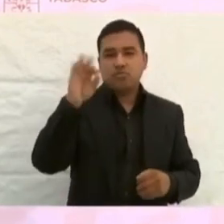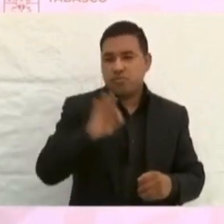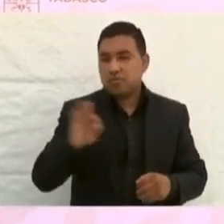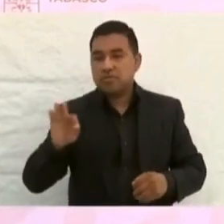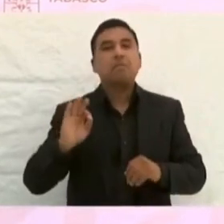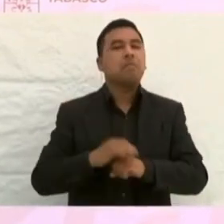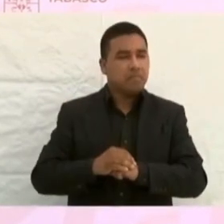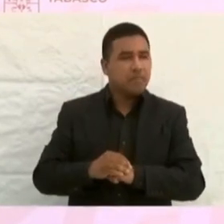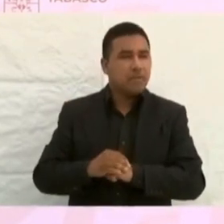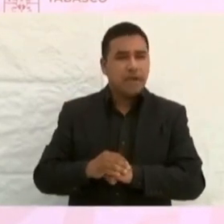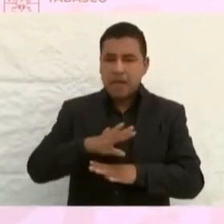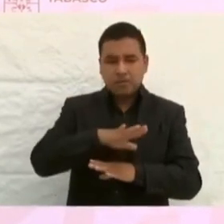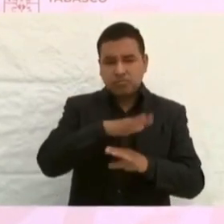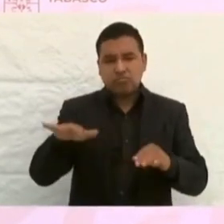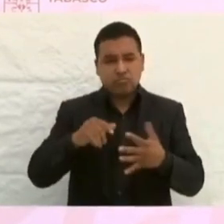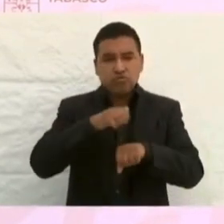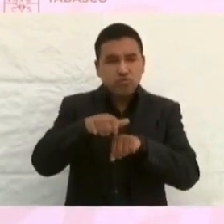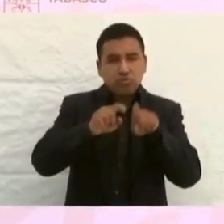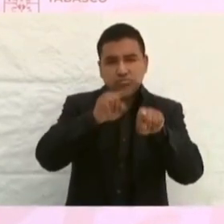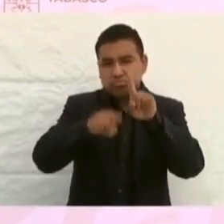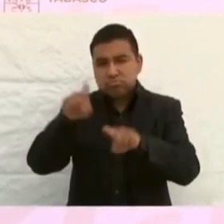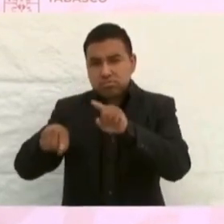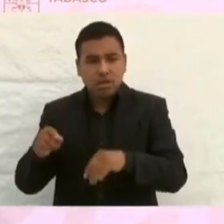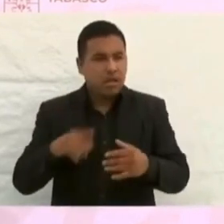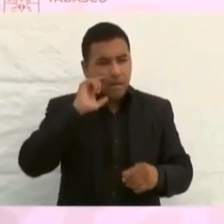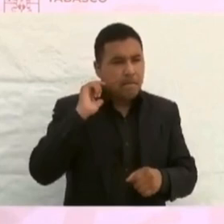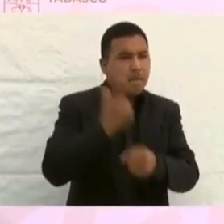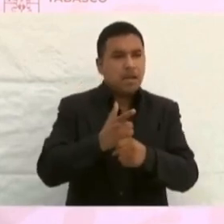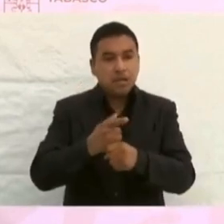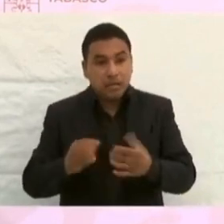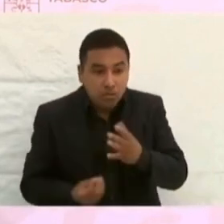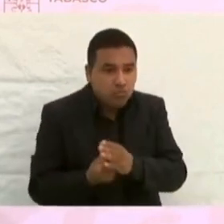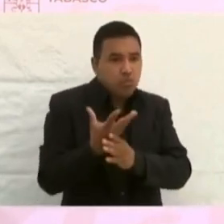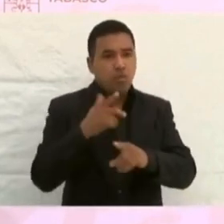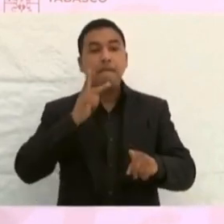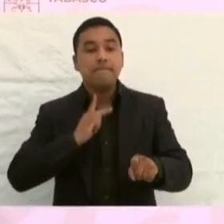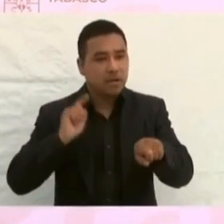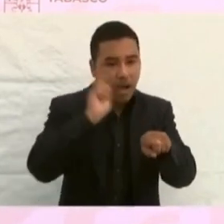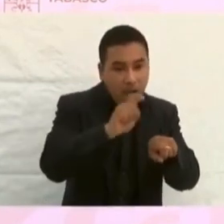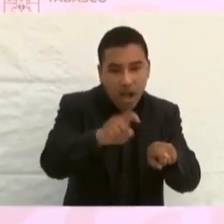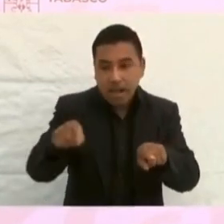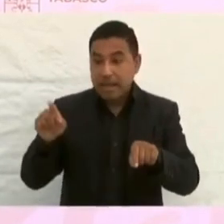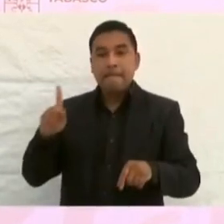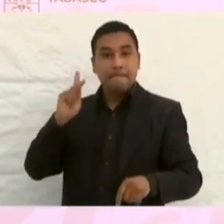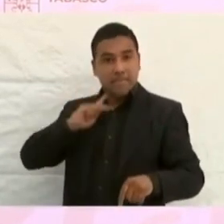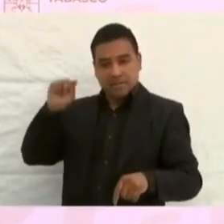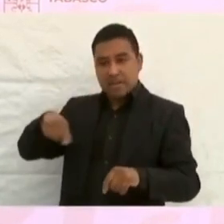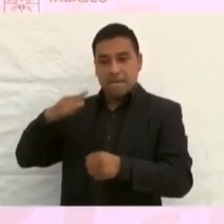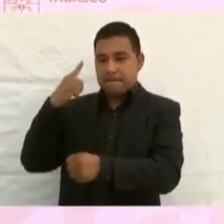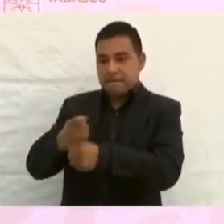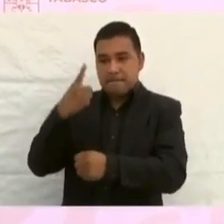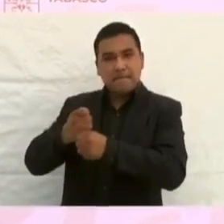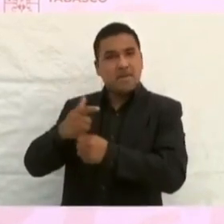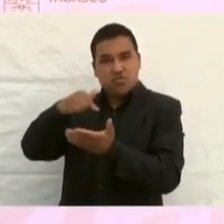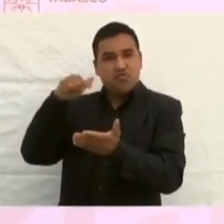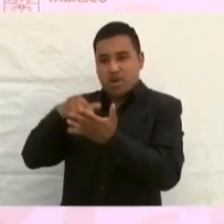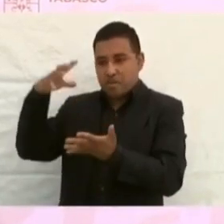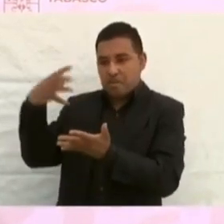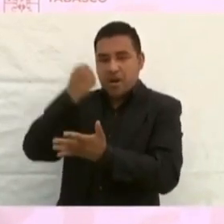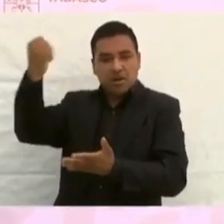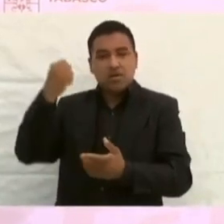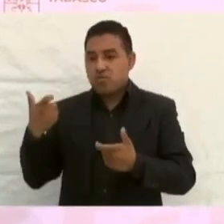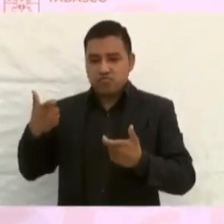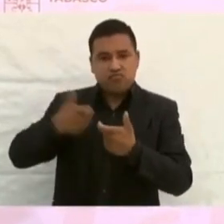En términos de eficiencia en descubrimientos de nuevos yacimientos, Pemex ocupa el primer lugar en la medición de recursos